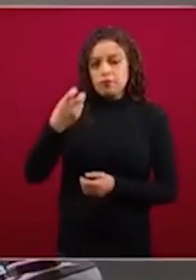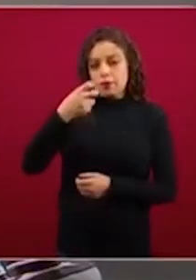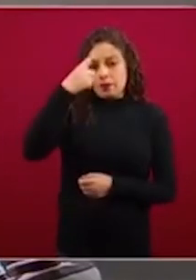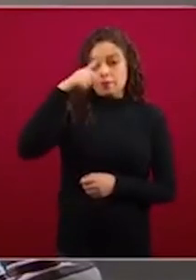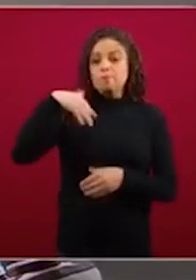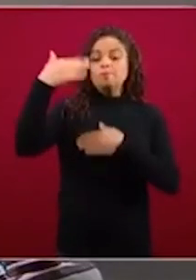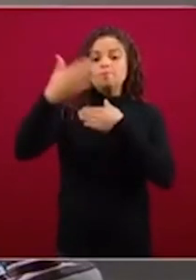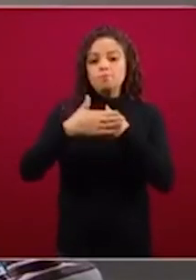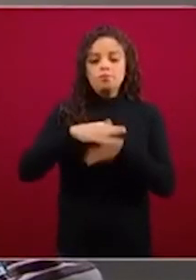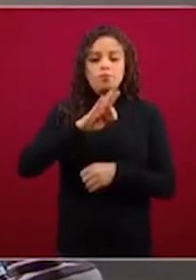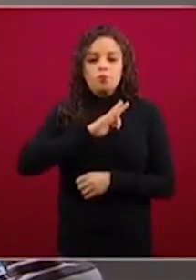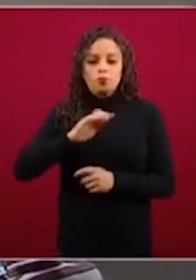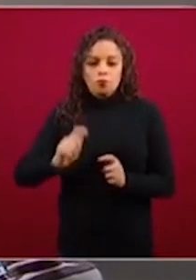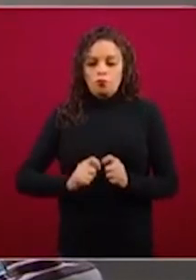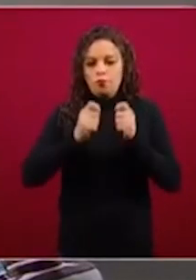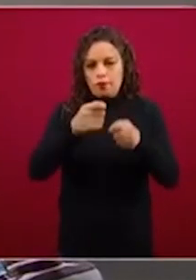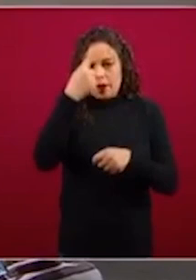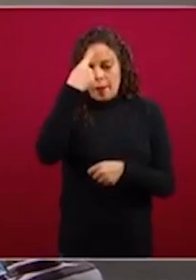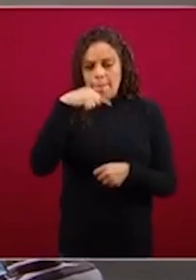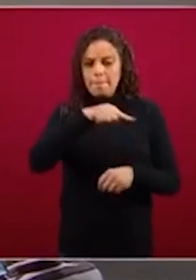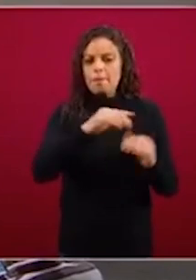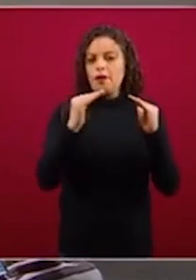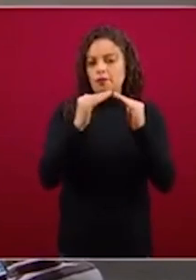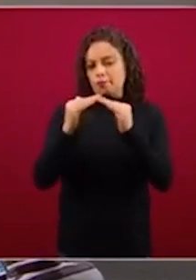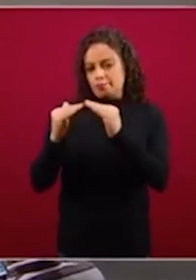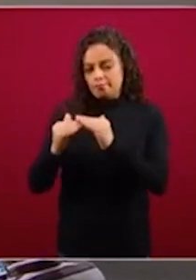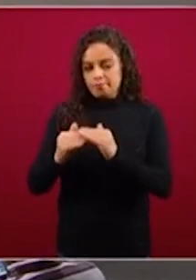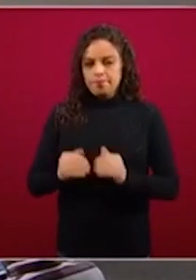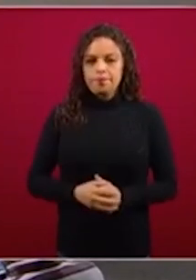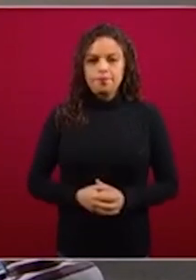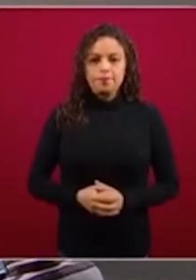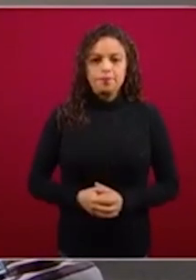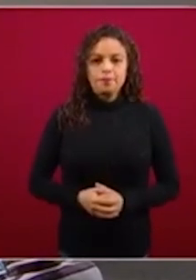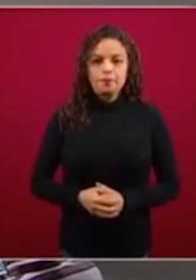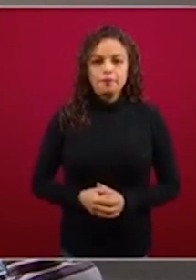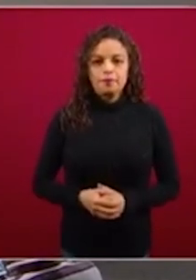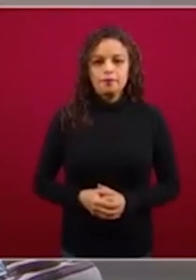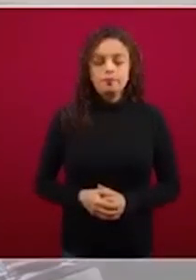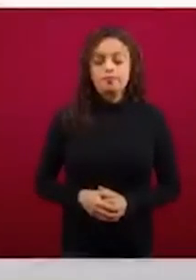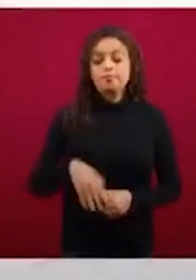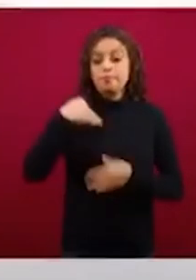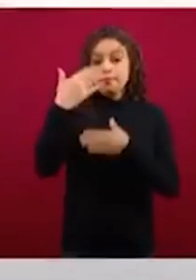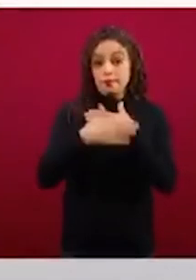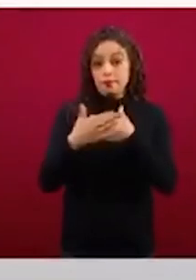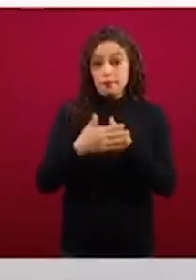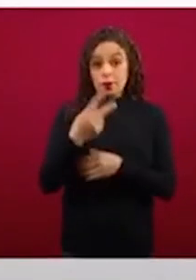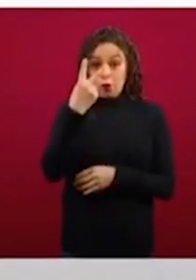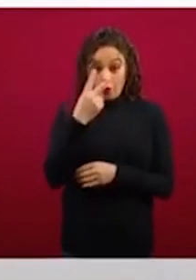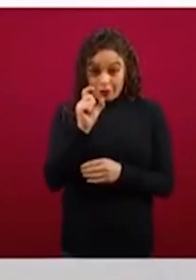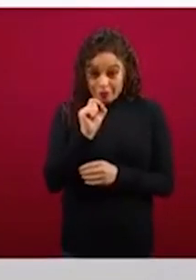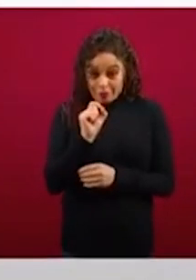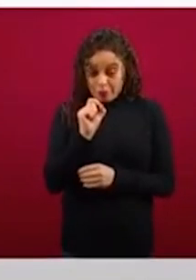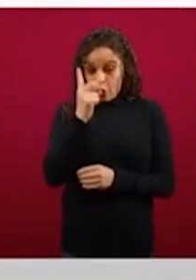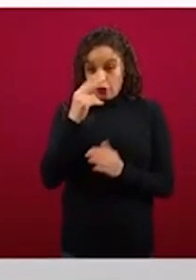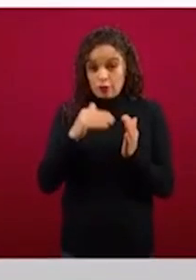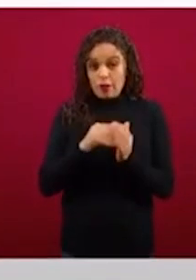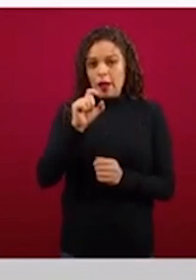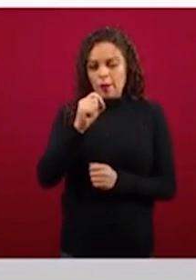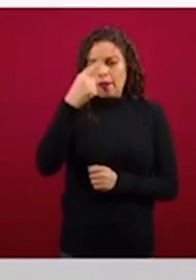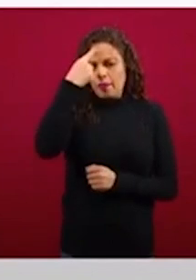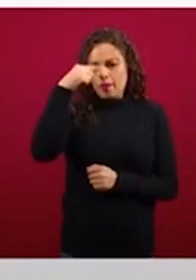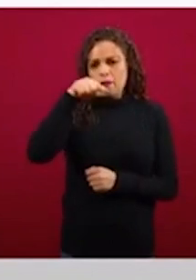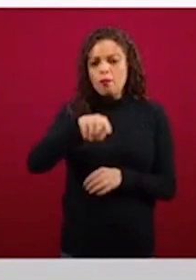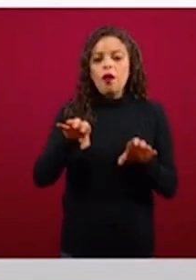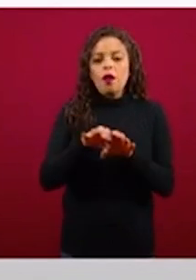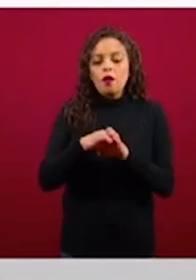la que sigue tenemos cuáles son las perspectivas de 2020 para la colocación de créditos, ya lo decía el